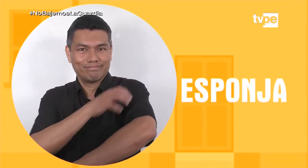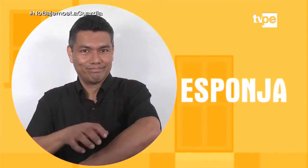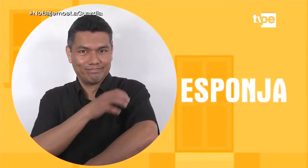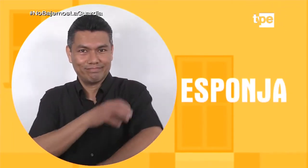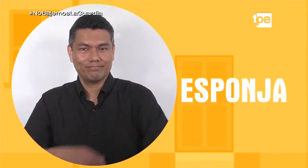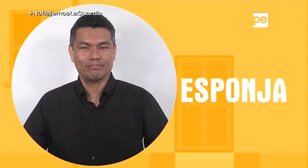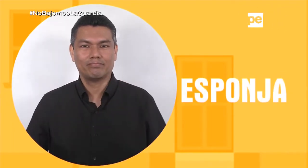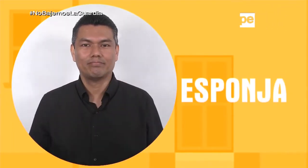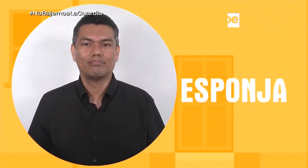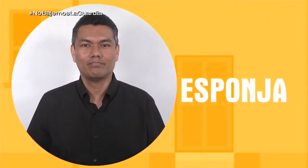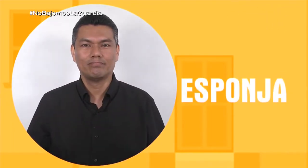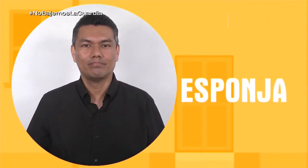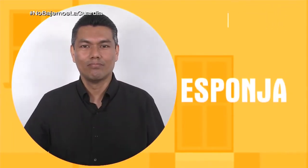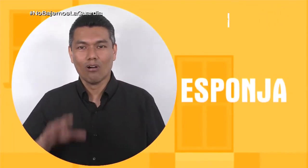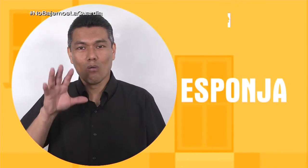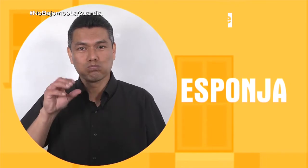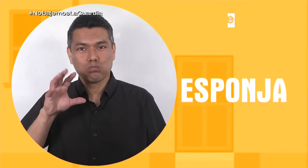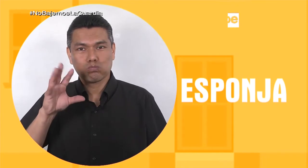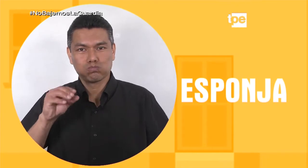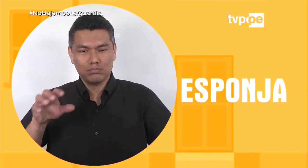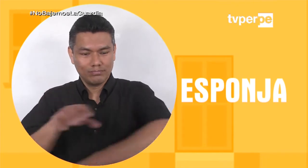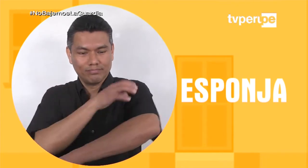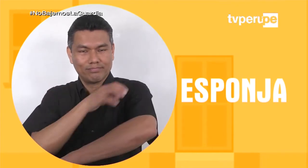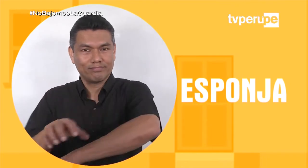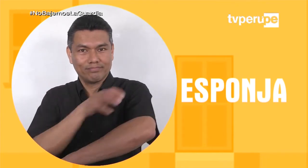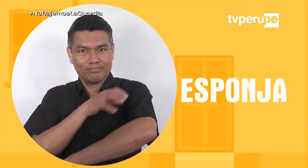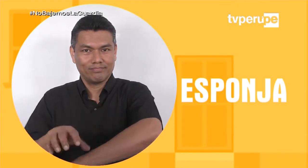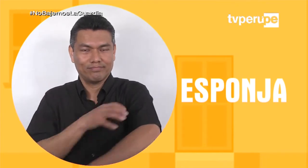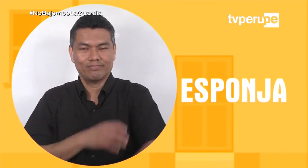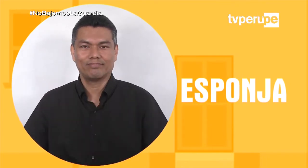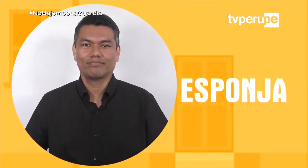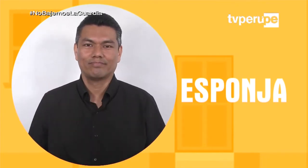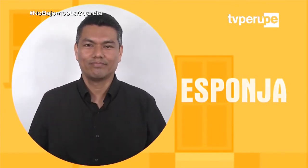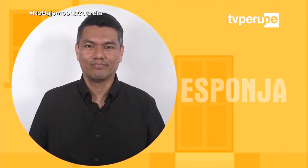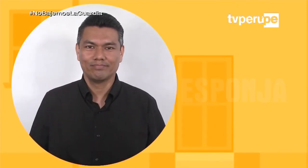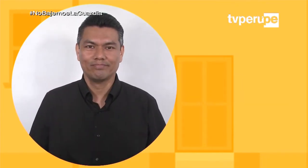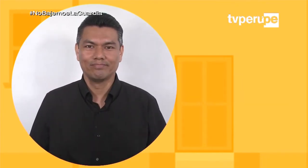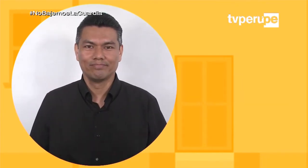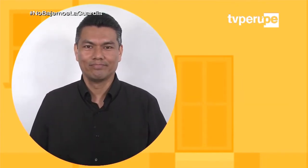esponja, esponja.